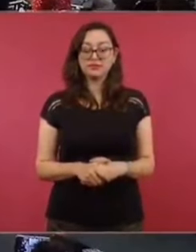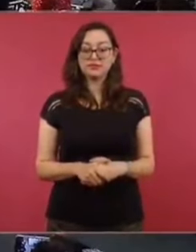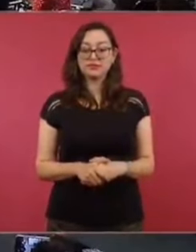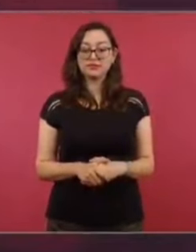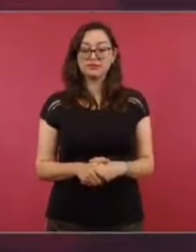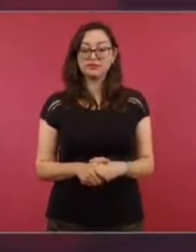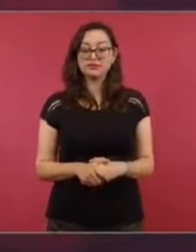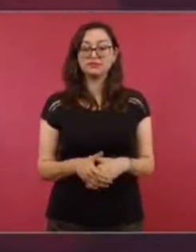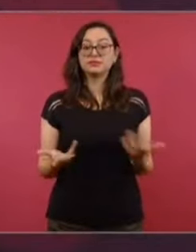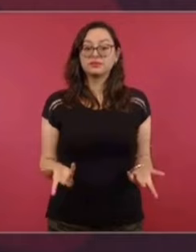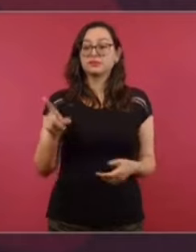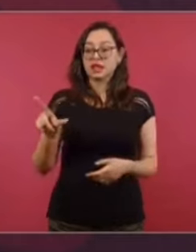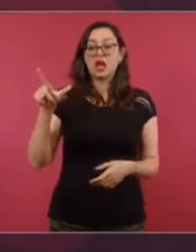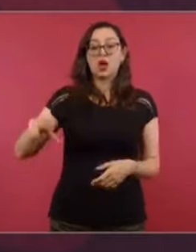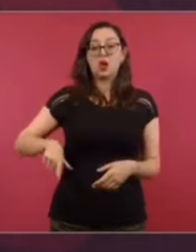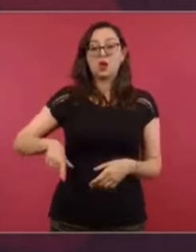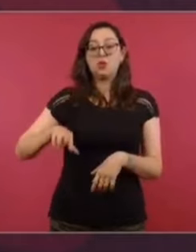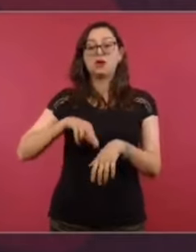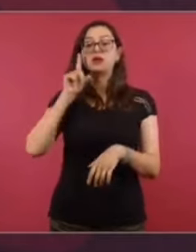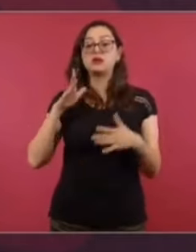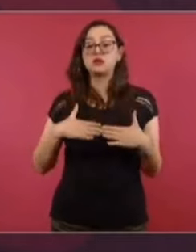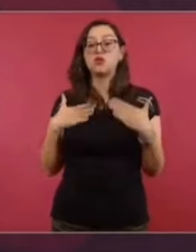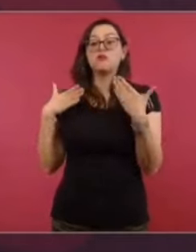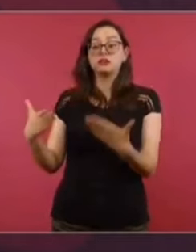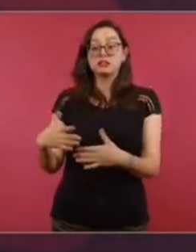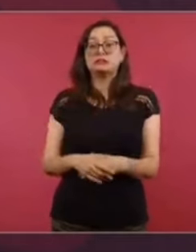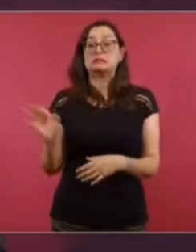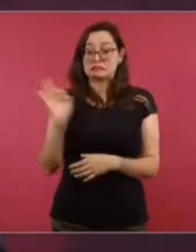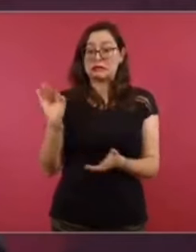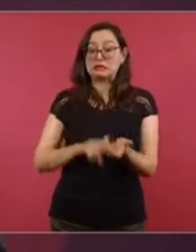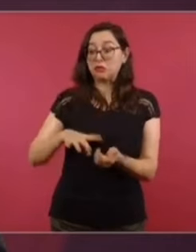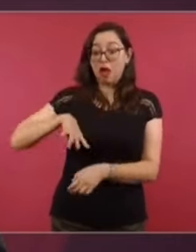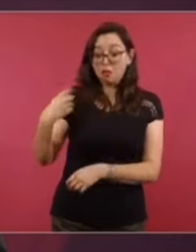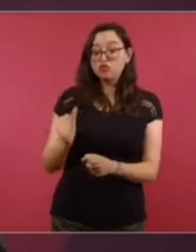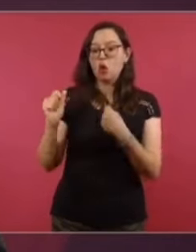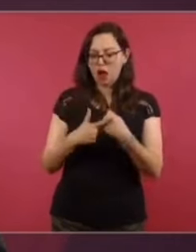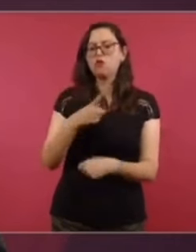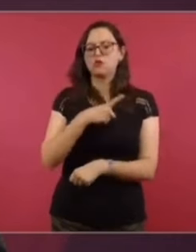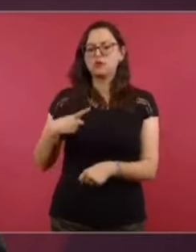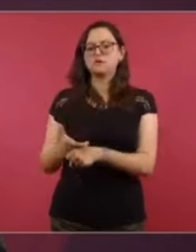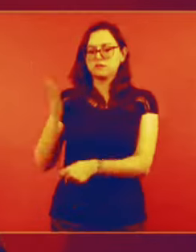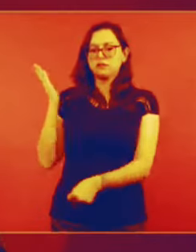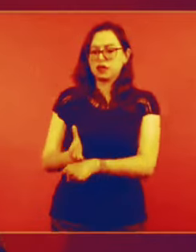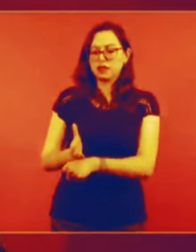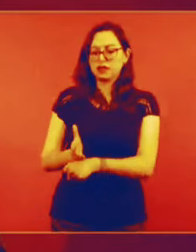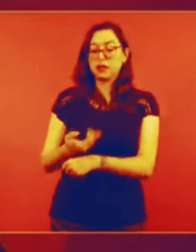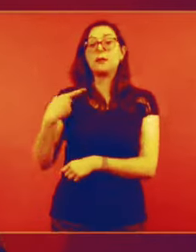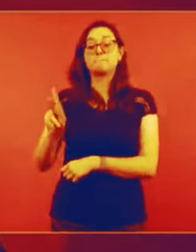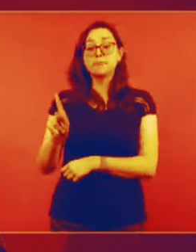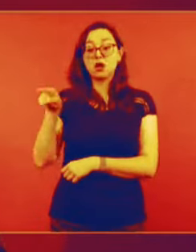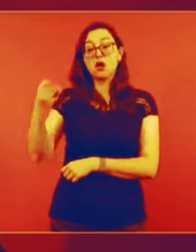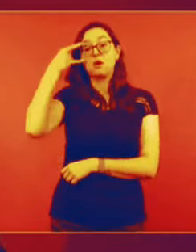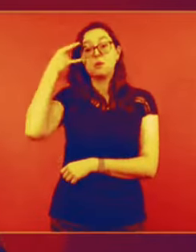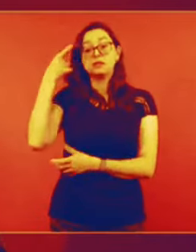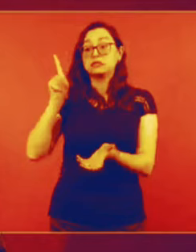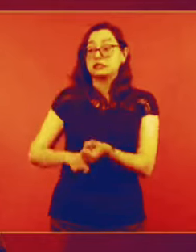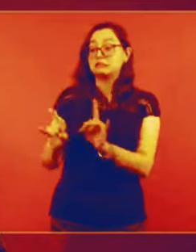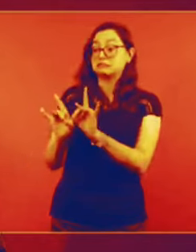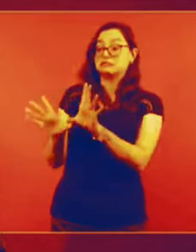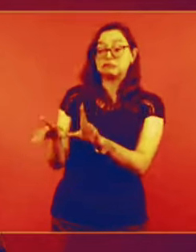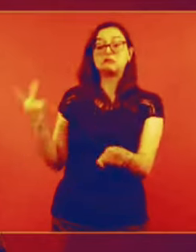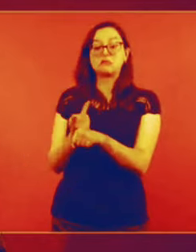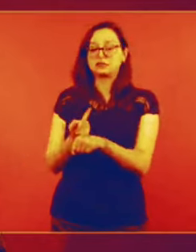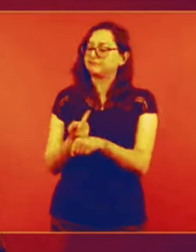Que le queden confianza a Laida, si hubieron abusos de autoridad se van a castigar. Pero lo que está sucediendo en Campeche, fundamentalmente,